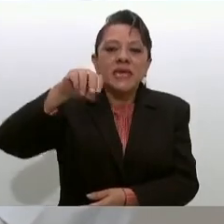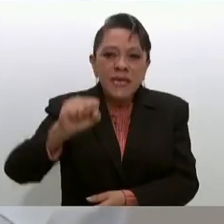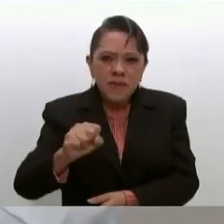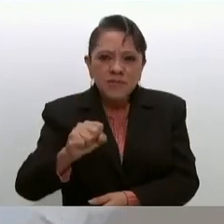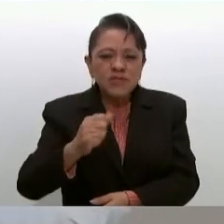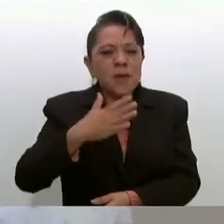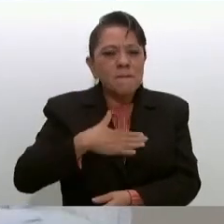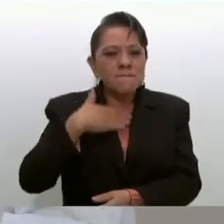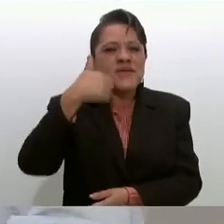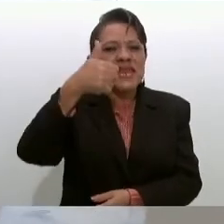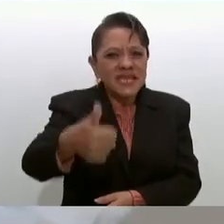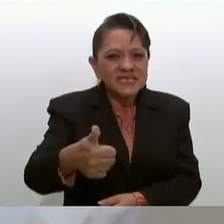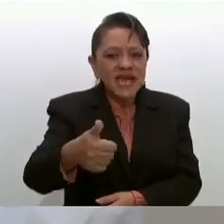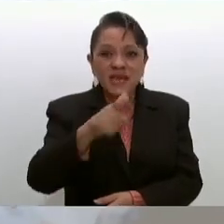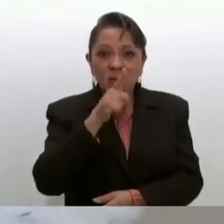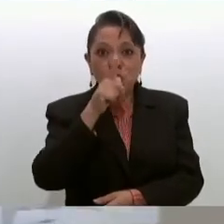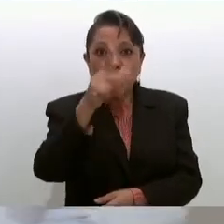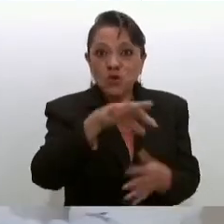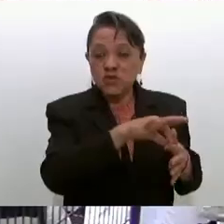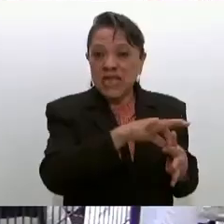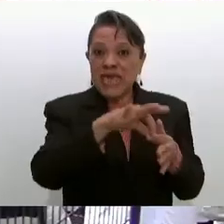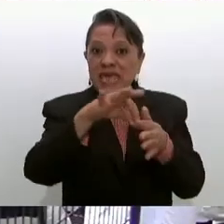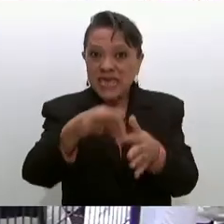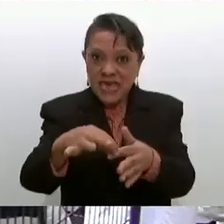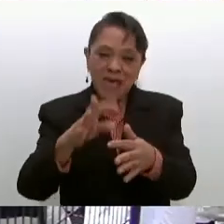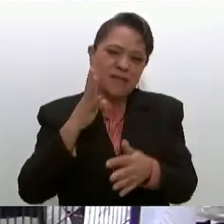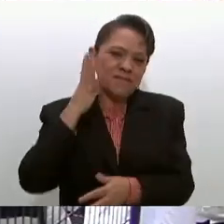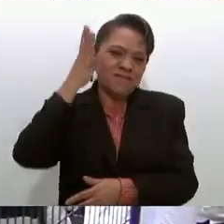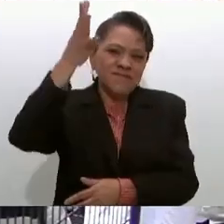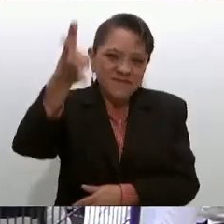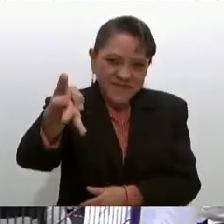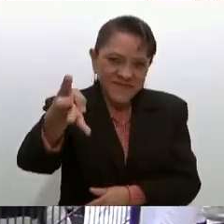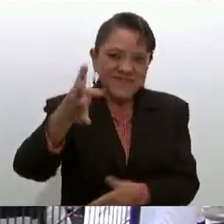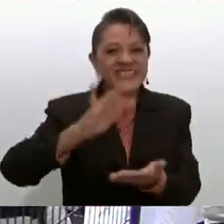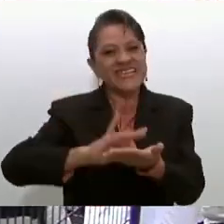guíe con rumbo al porvenir. Muchas gracias y muchas felicidades a todas y a todos.